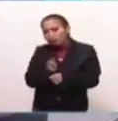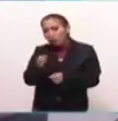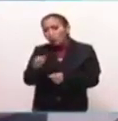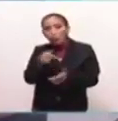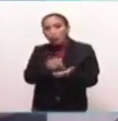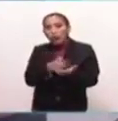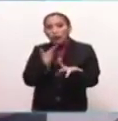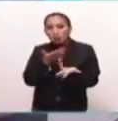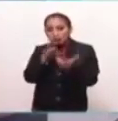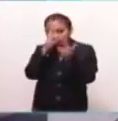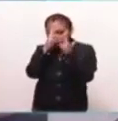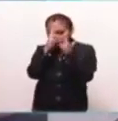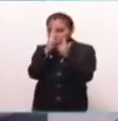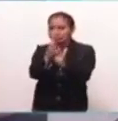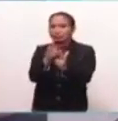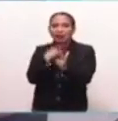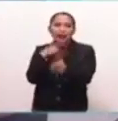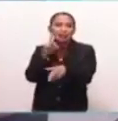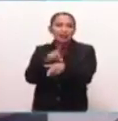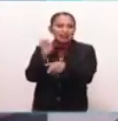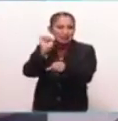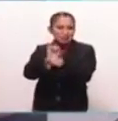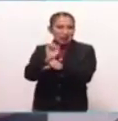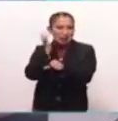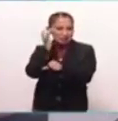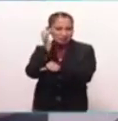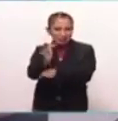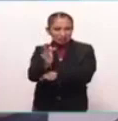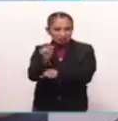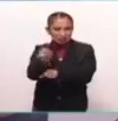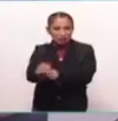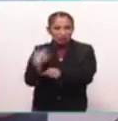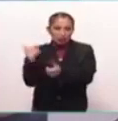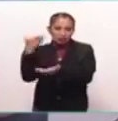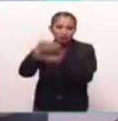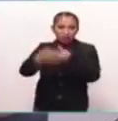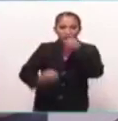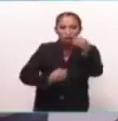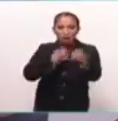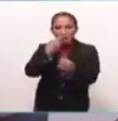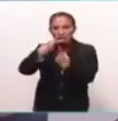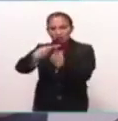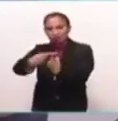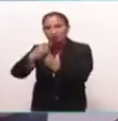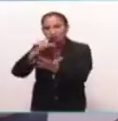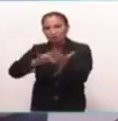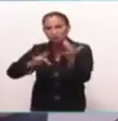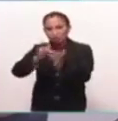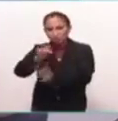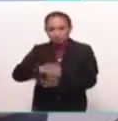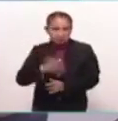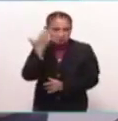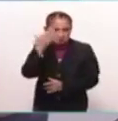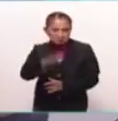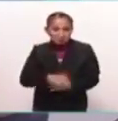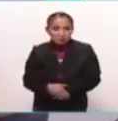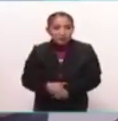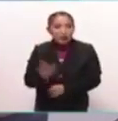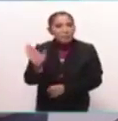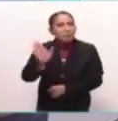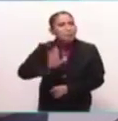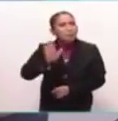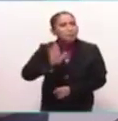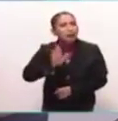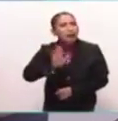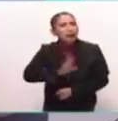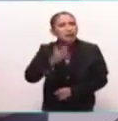punto de devoción con lo que es en la Semana Santa la escenificación del Viacrucis y la crucifixión. Pareciera que